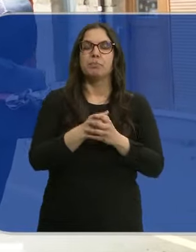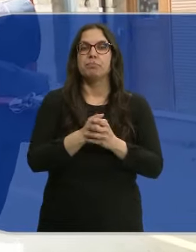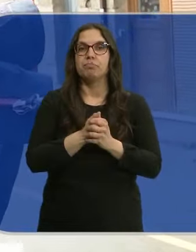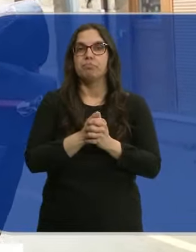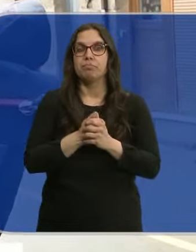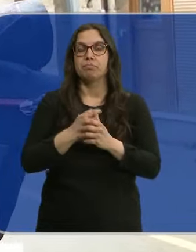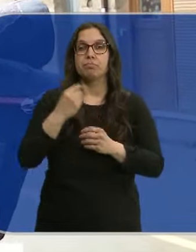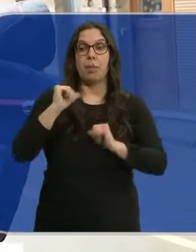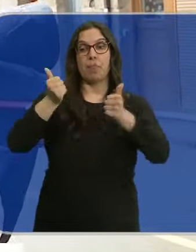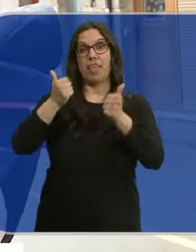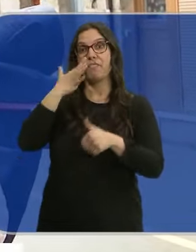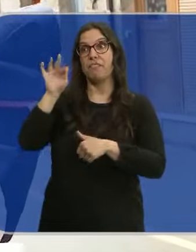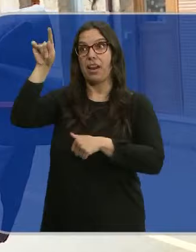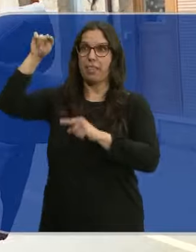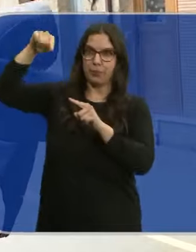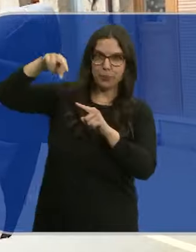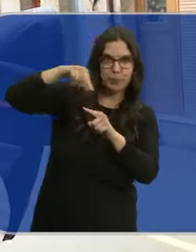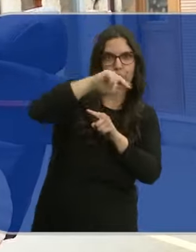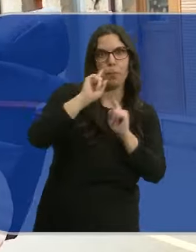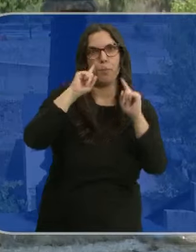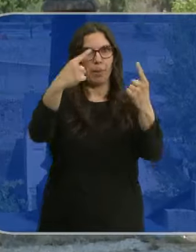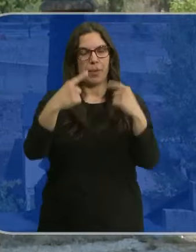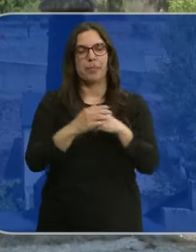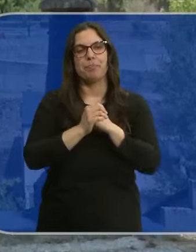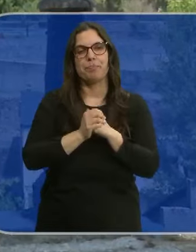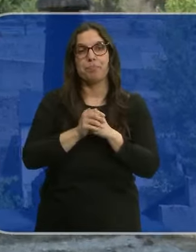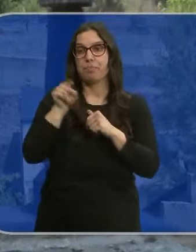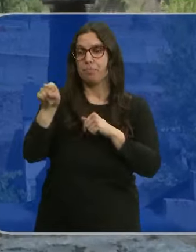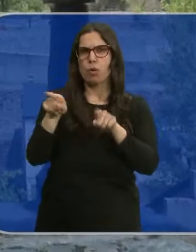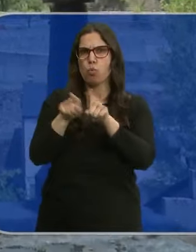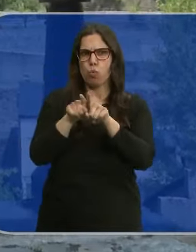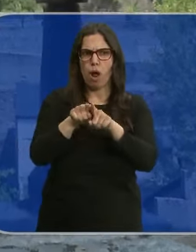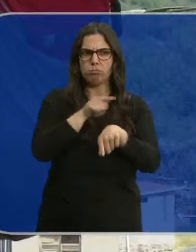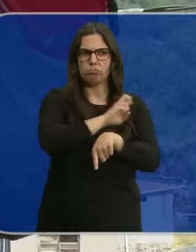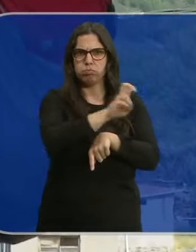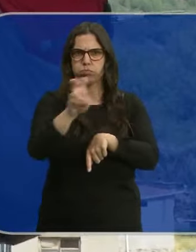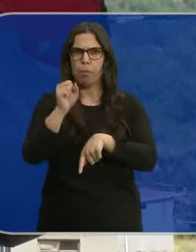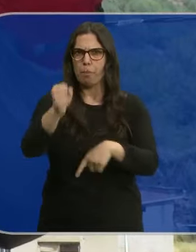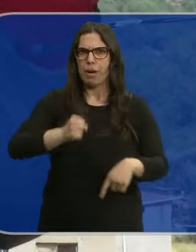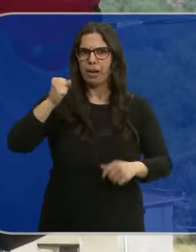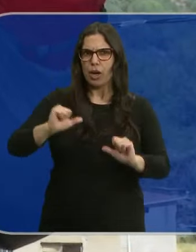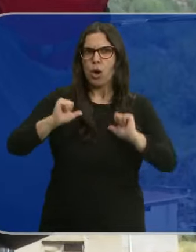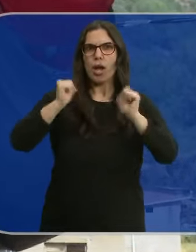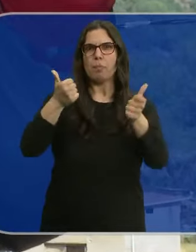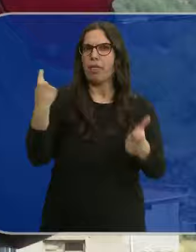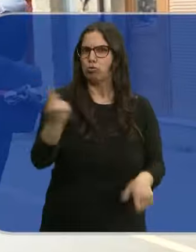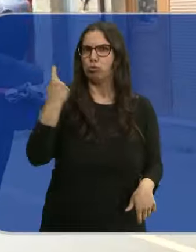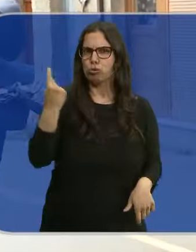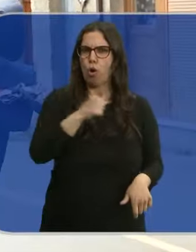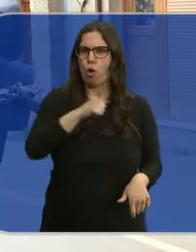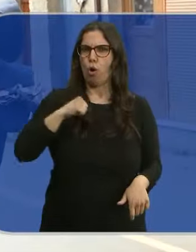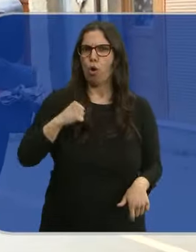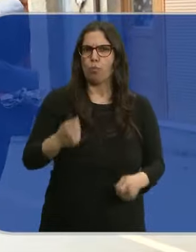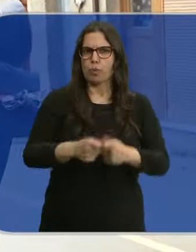-du-Port en Francia y es mi primer camino. Como ella, cada vez más peregrinos comienzan su andadura sin acompañantes.